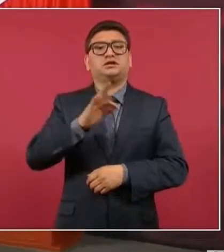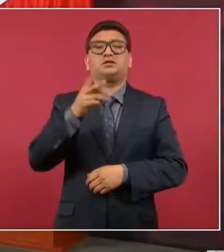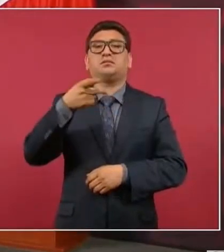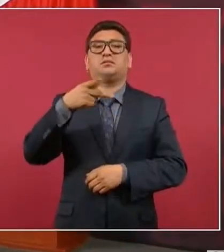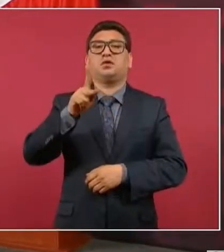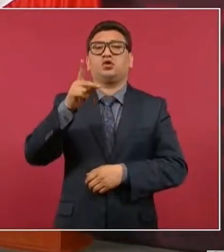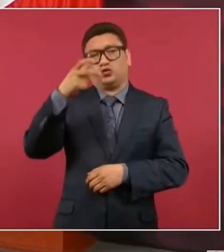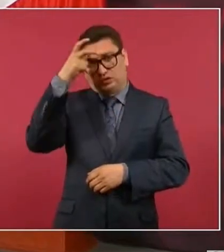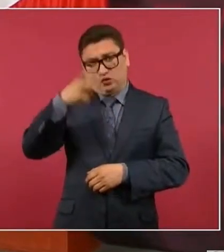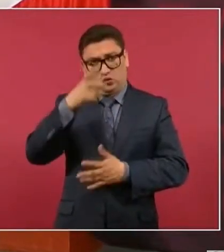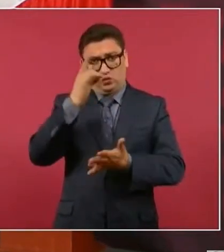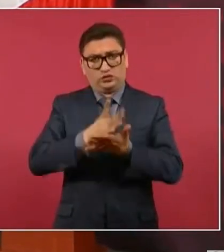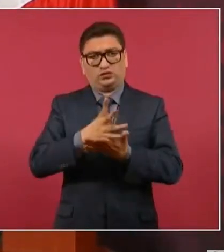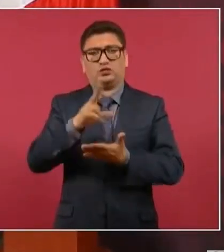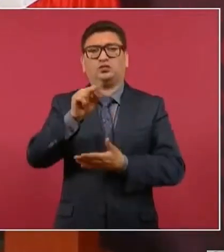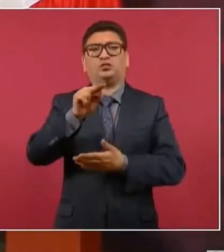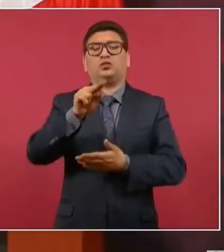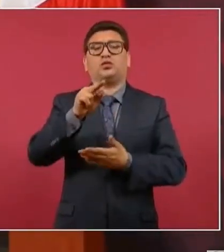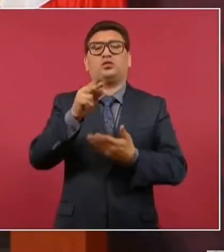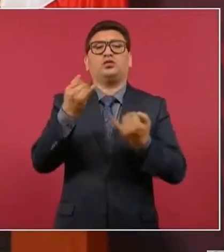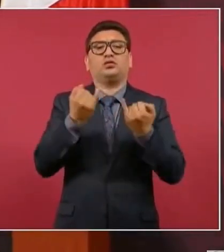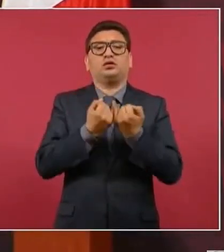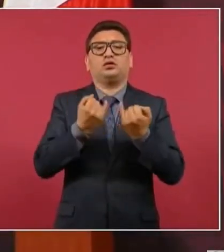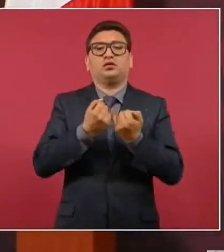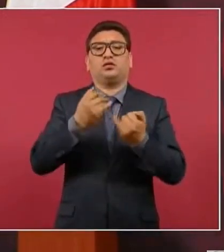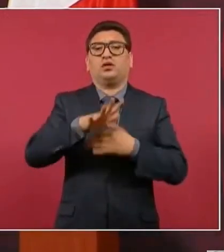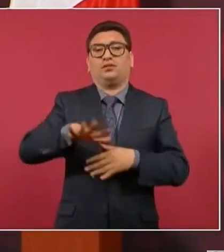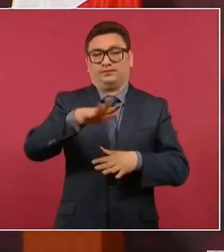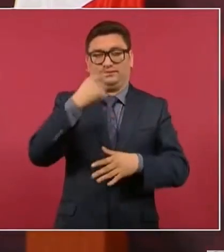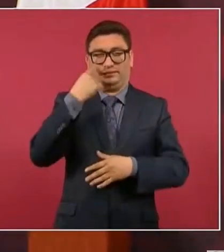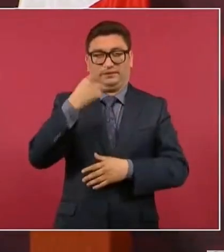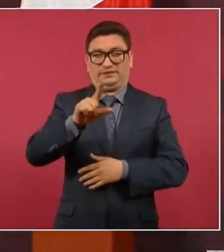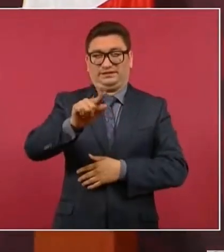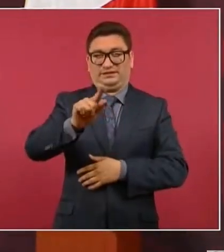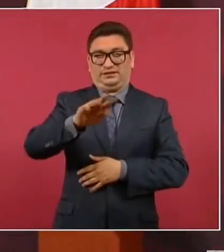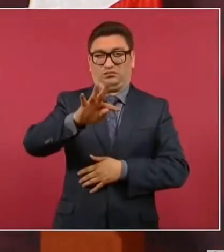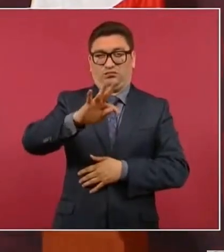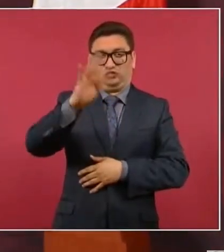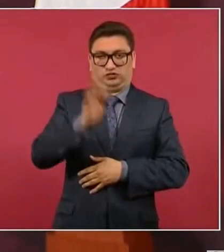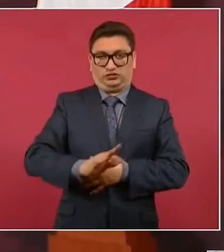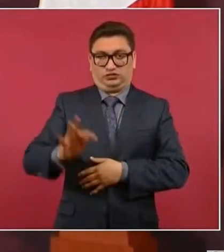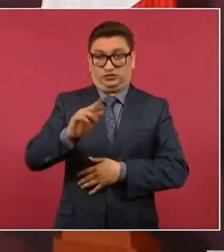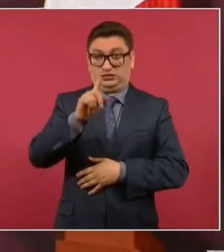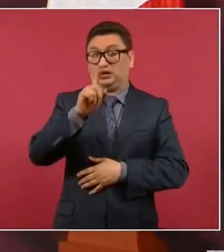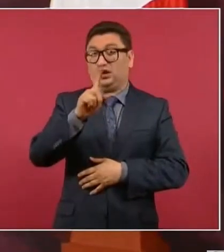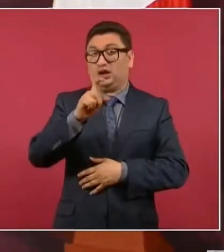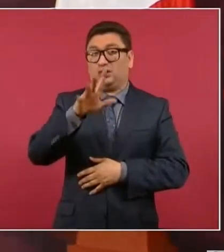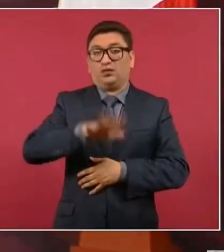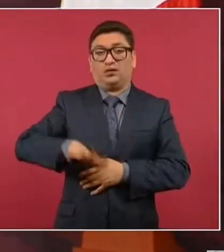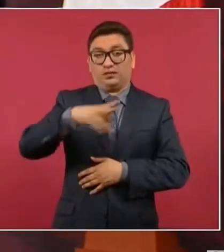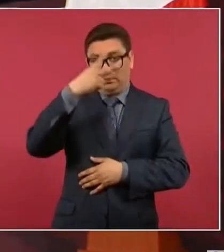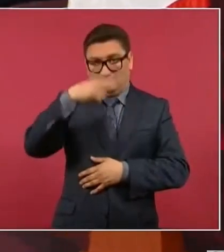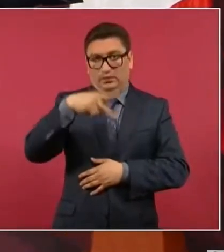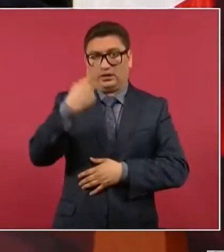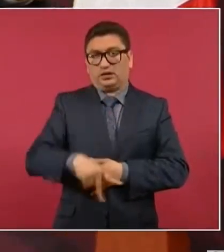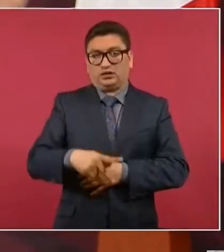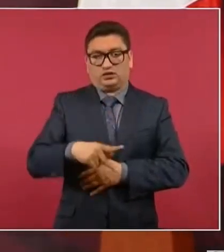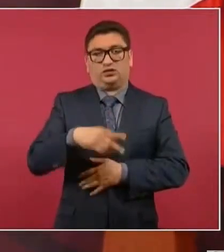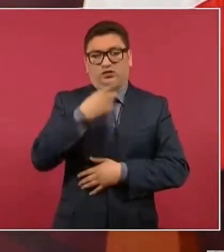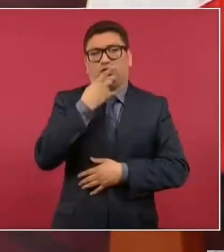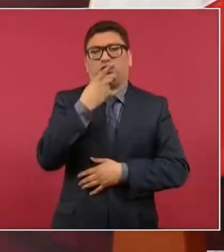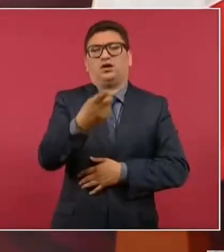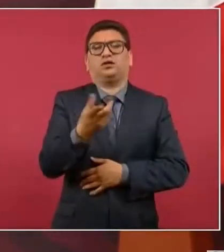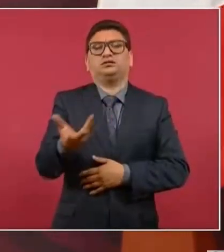es Hidalgo. El 70% del agua del país, y hay que decirlo,